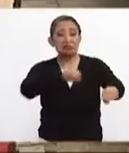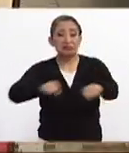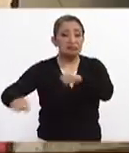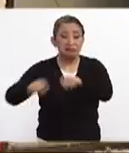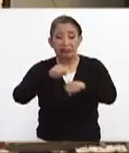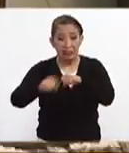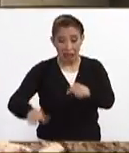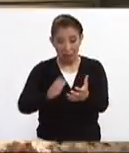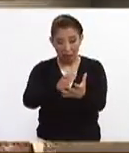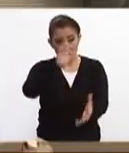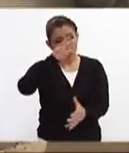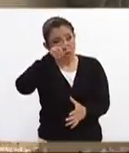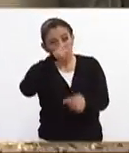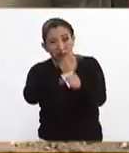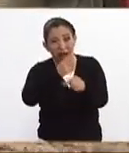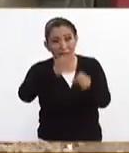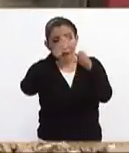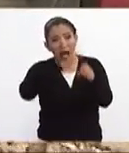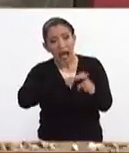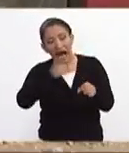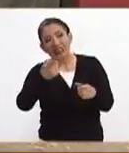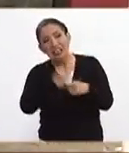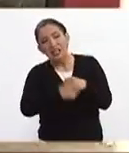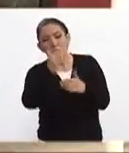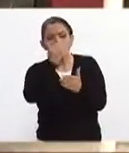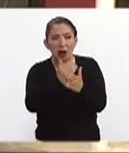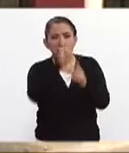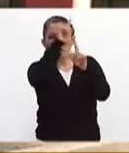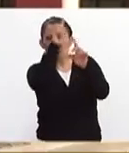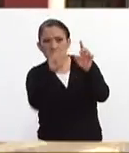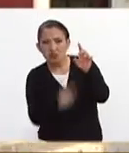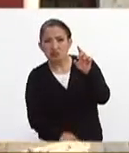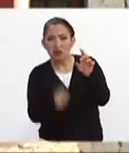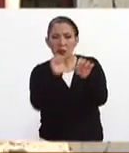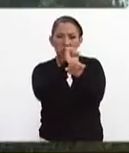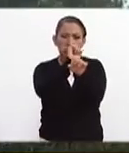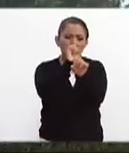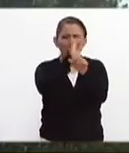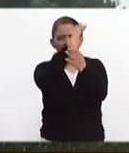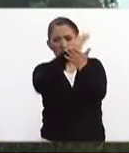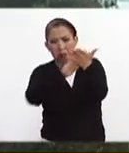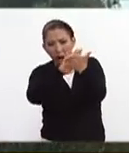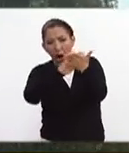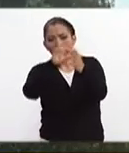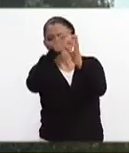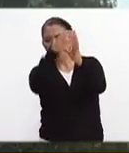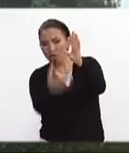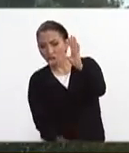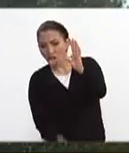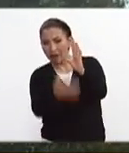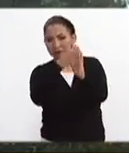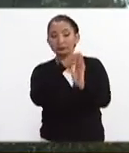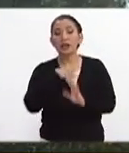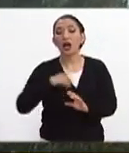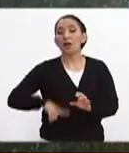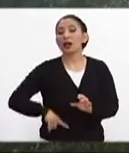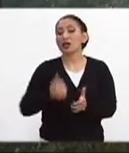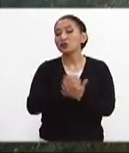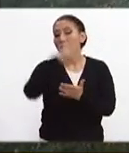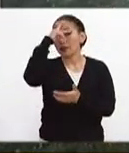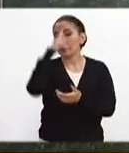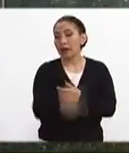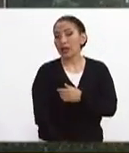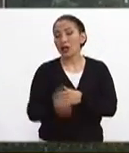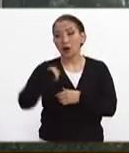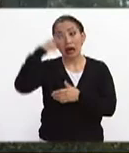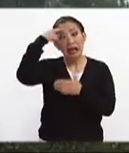Dijo que la mayoría de ellos presenta afectaciones menores como grietas superficiales o desprendimiento de plafones. El gobierno de la Ciudad de México